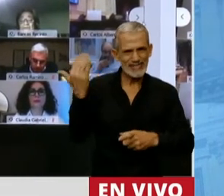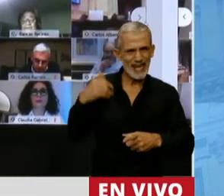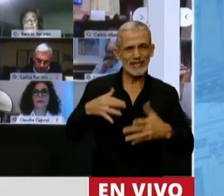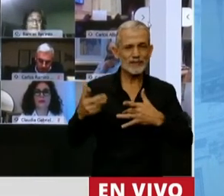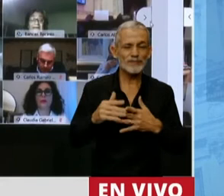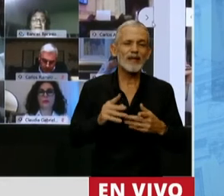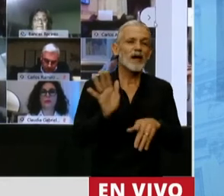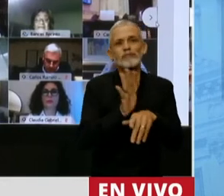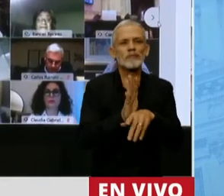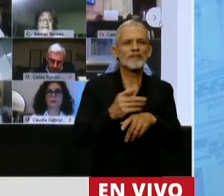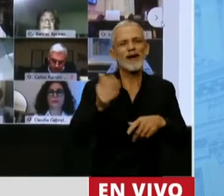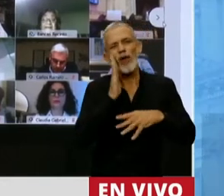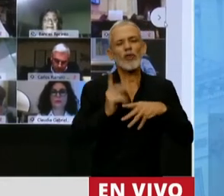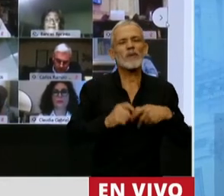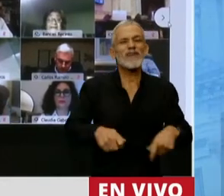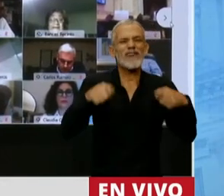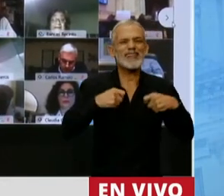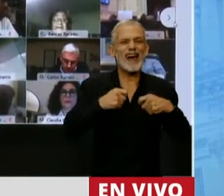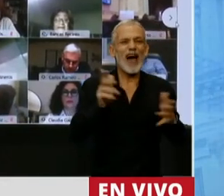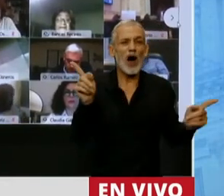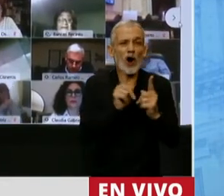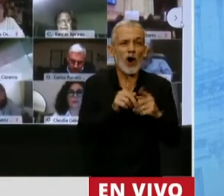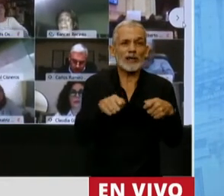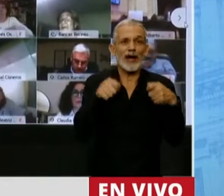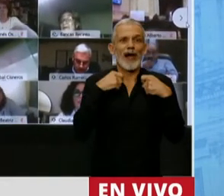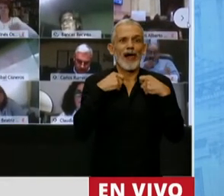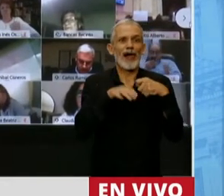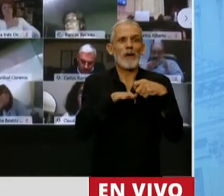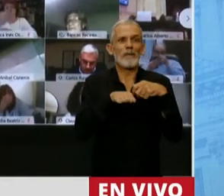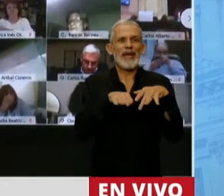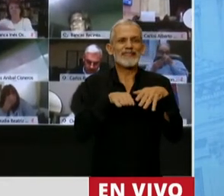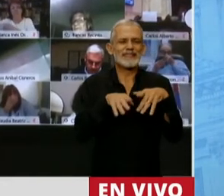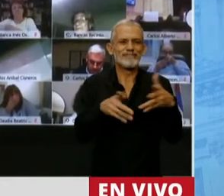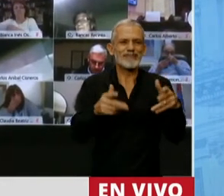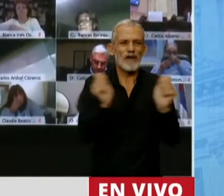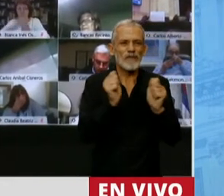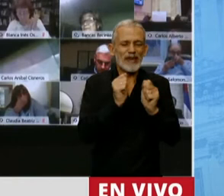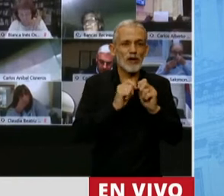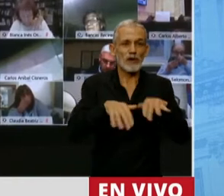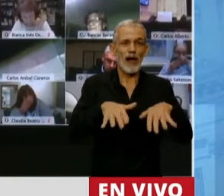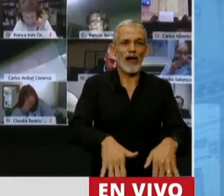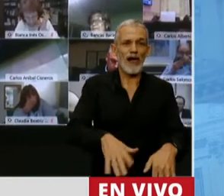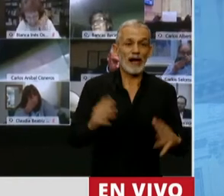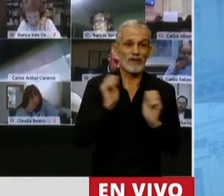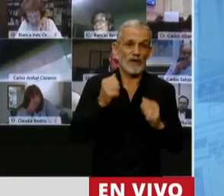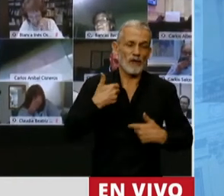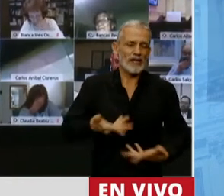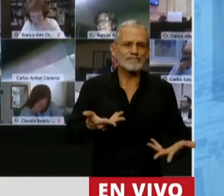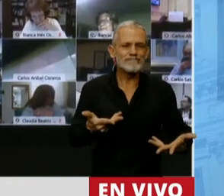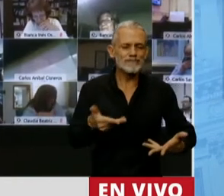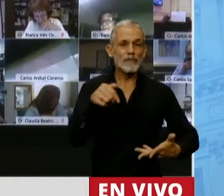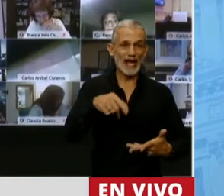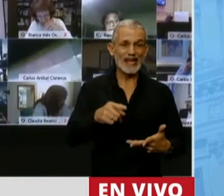la frazada es corta. Pero además pretendemos tener recursos para todos, pero no queremos levantar impuestos.